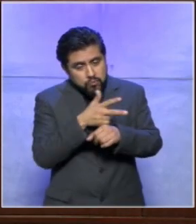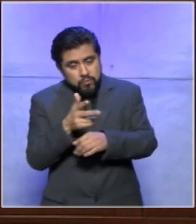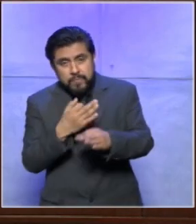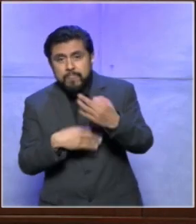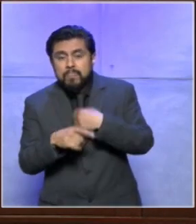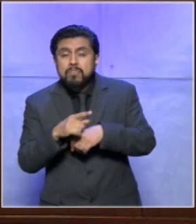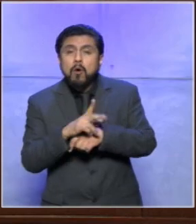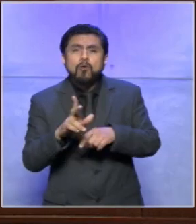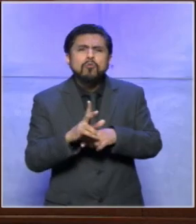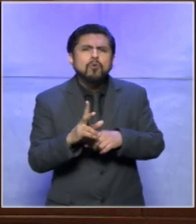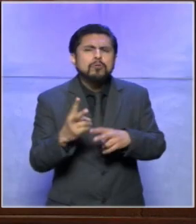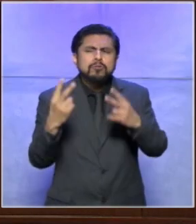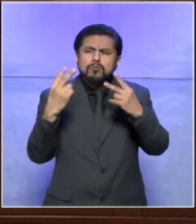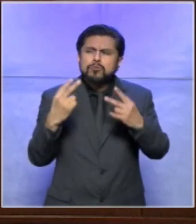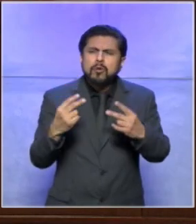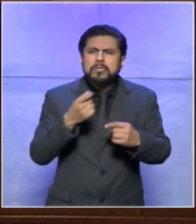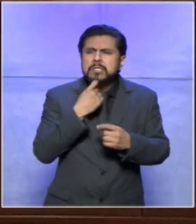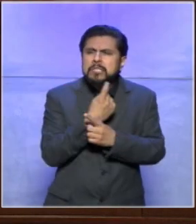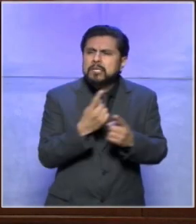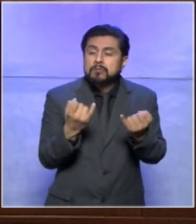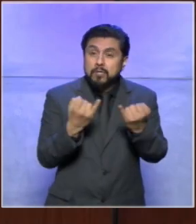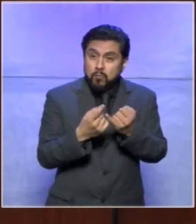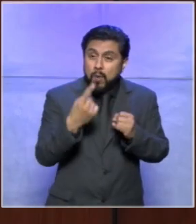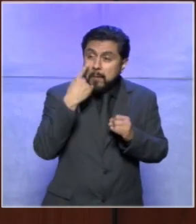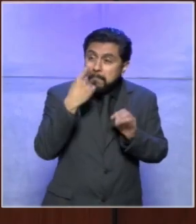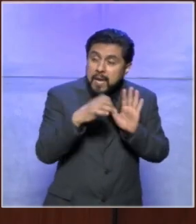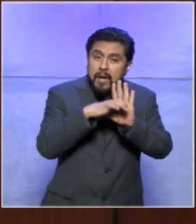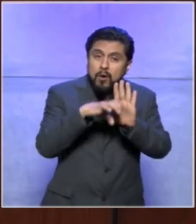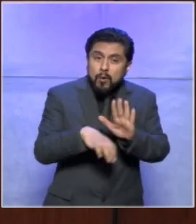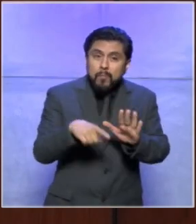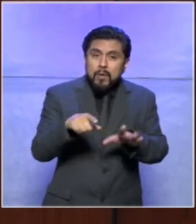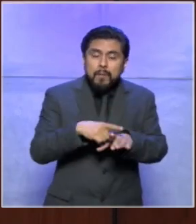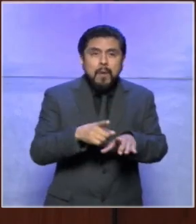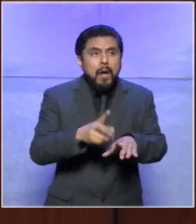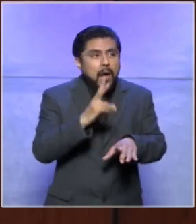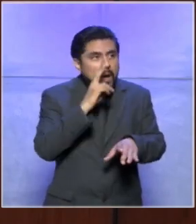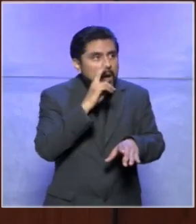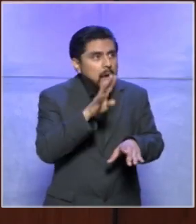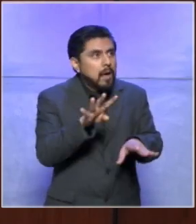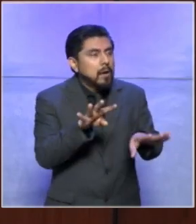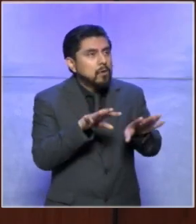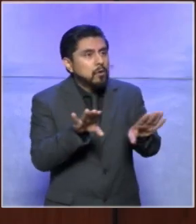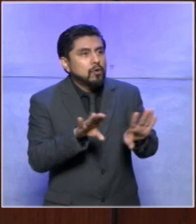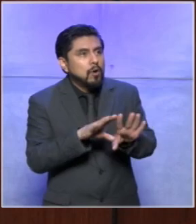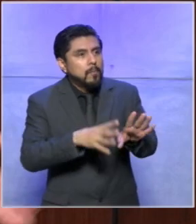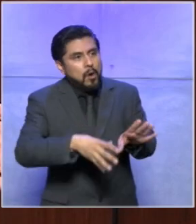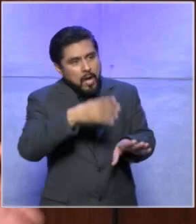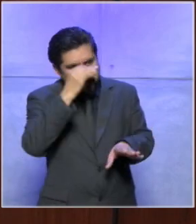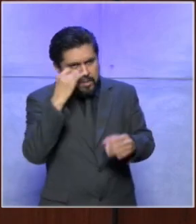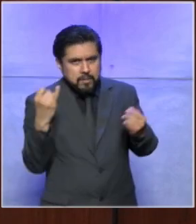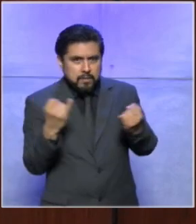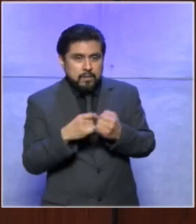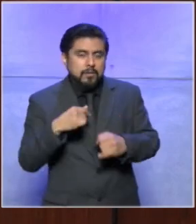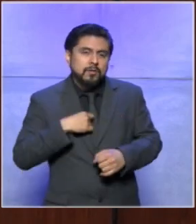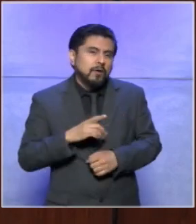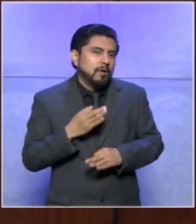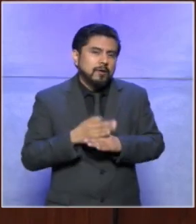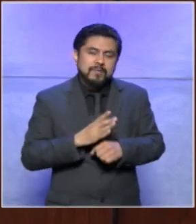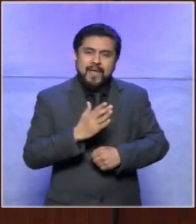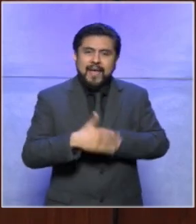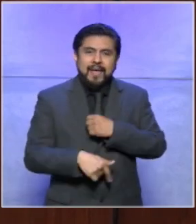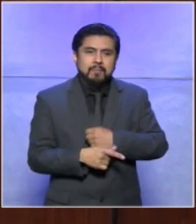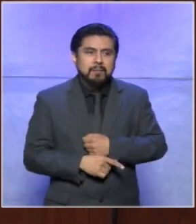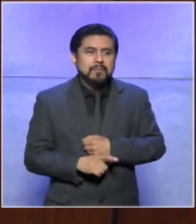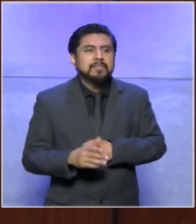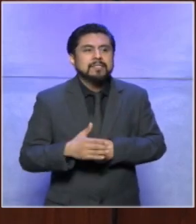de que nos están viendo y que desde luego también deben llevarse esta semillita de la democracia allá hasta donde se encuentren yo me despido